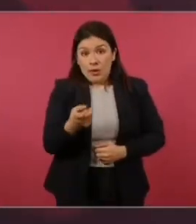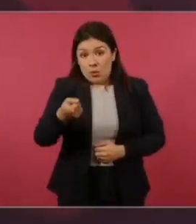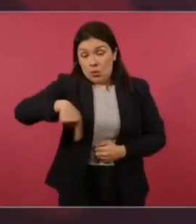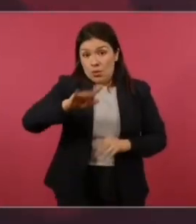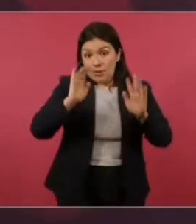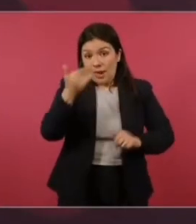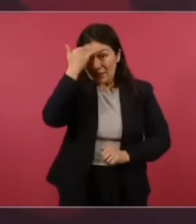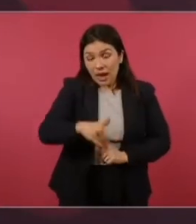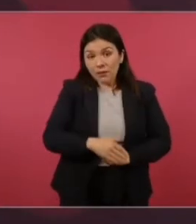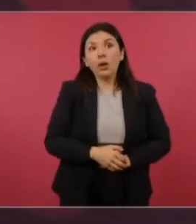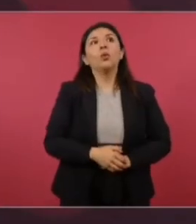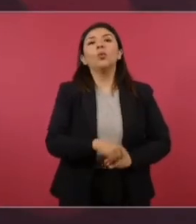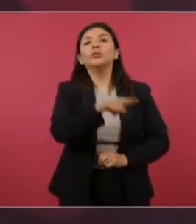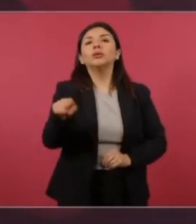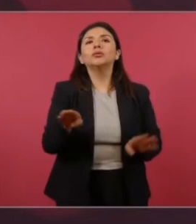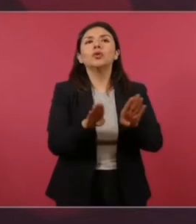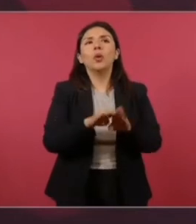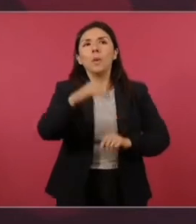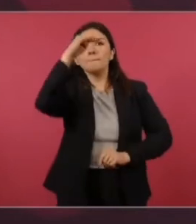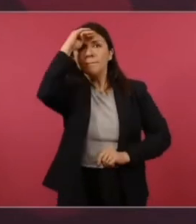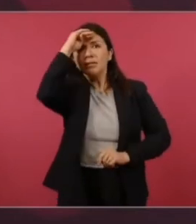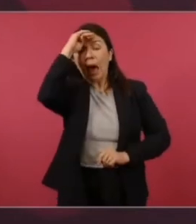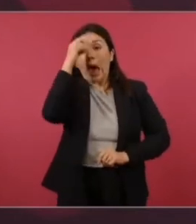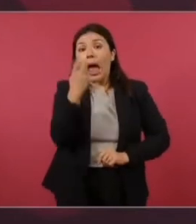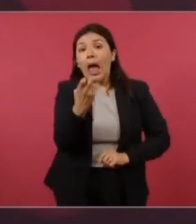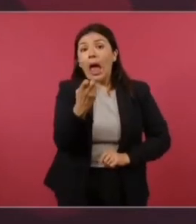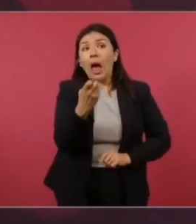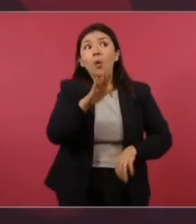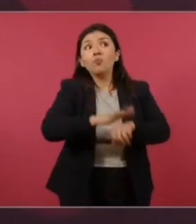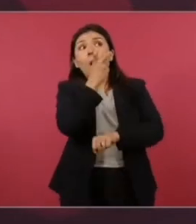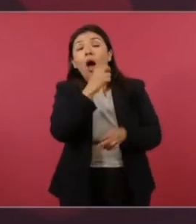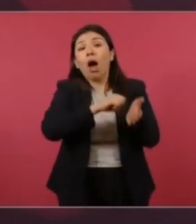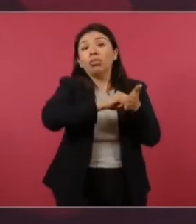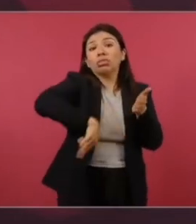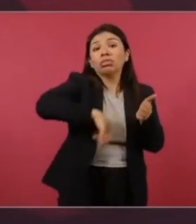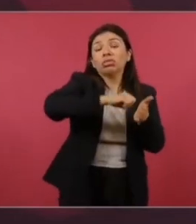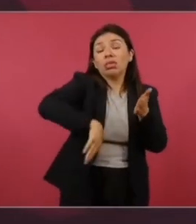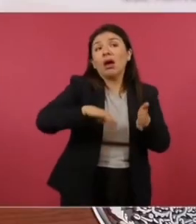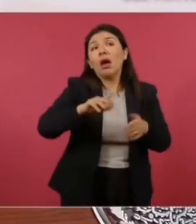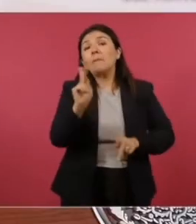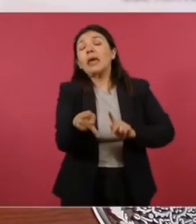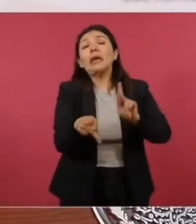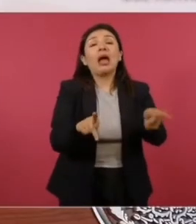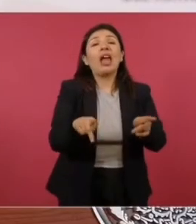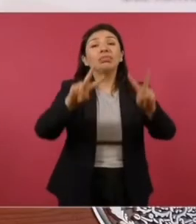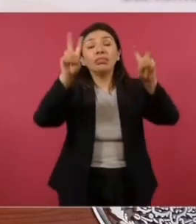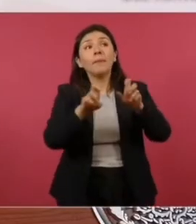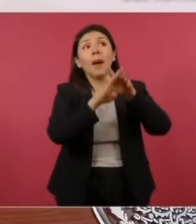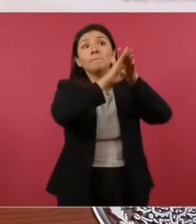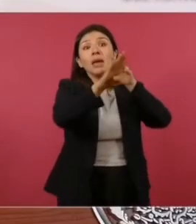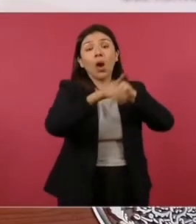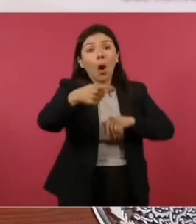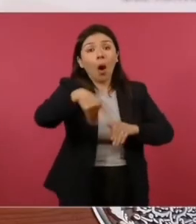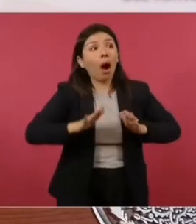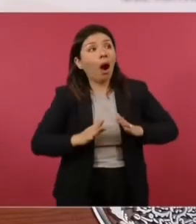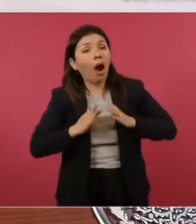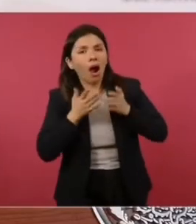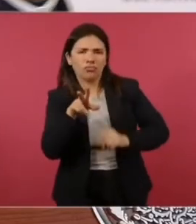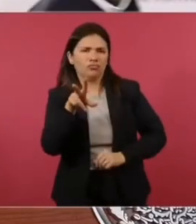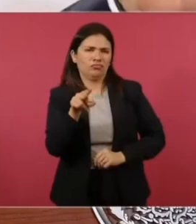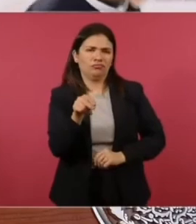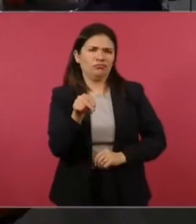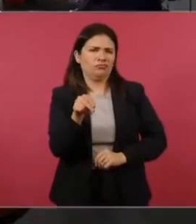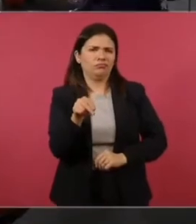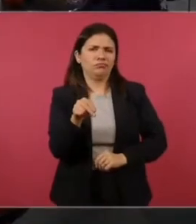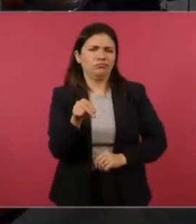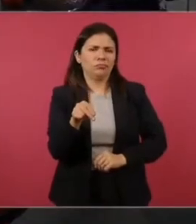No se use de excusa, de pretexto el tema migratorio con el afán